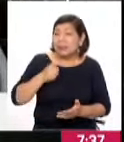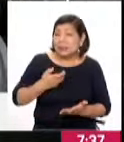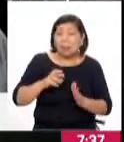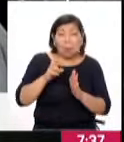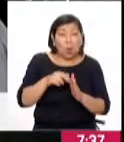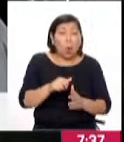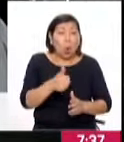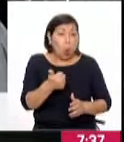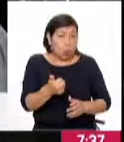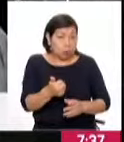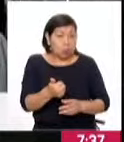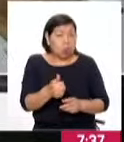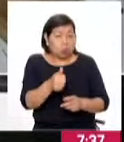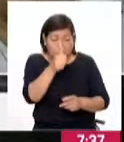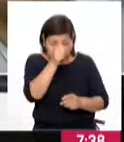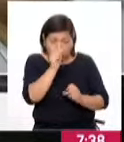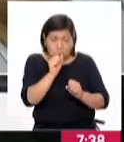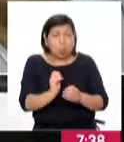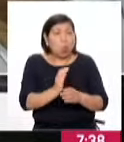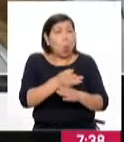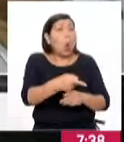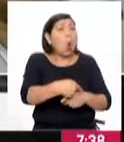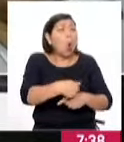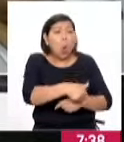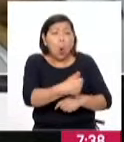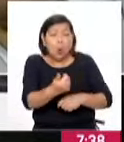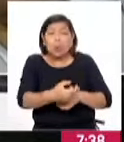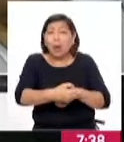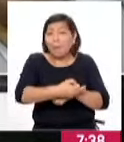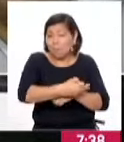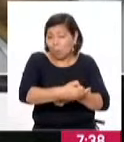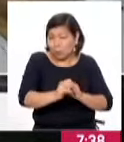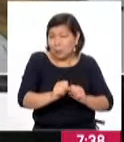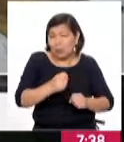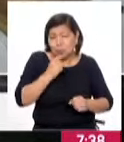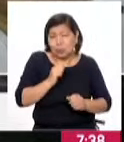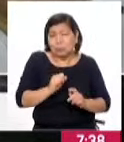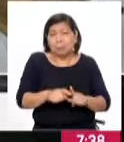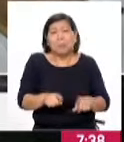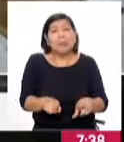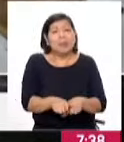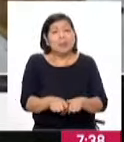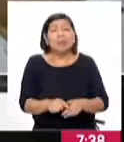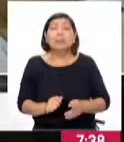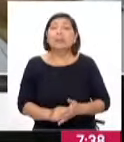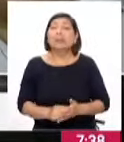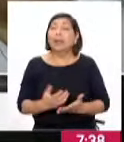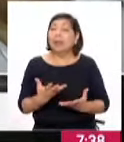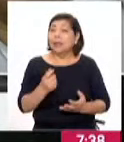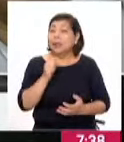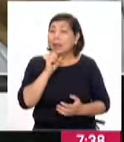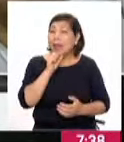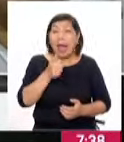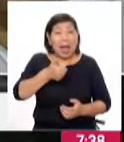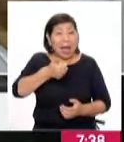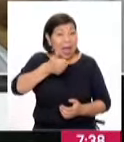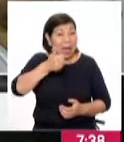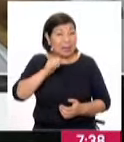programar otra campaña dominical, lo vamos a hacer en función a la necesidad. También debo comentarles que el día de ayer